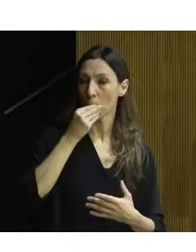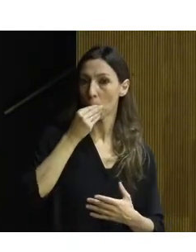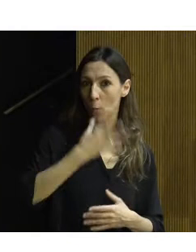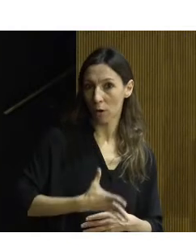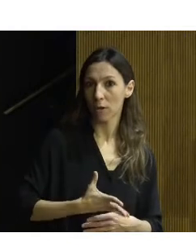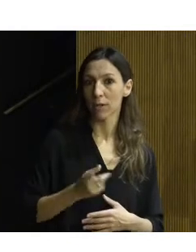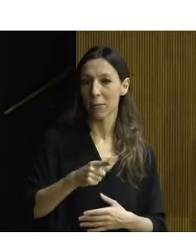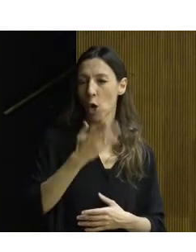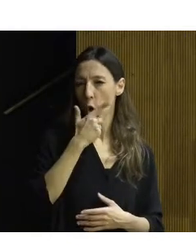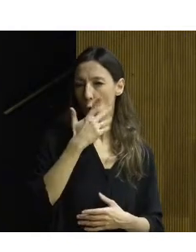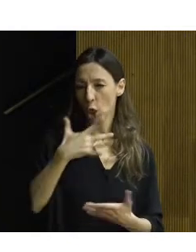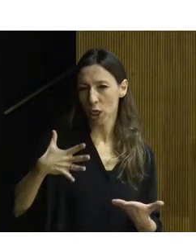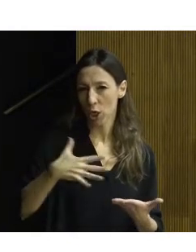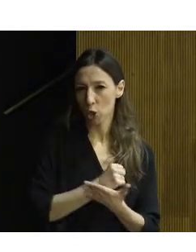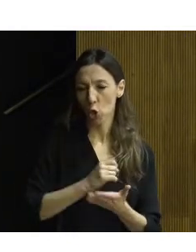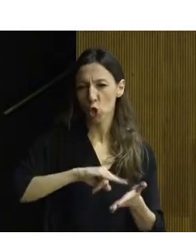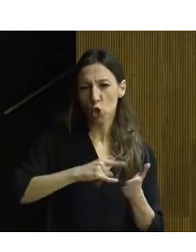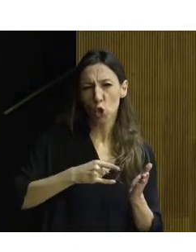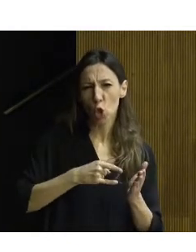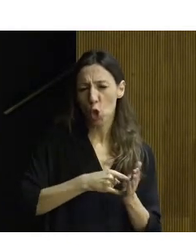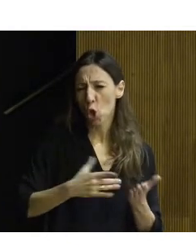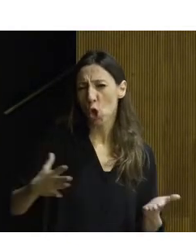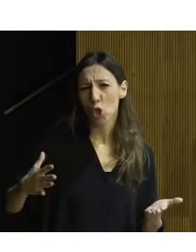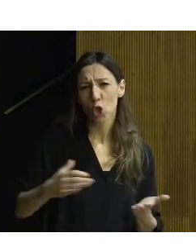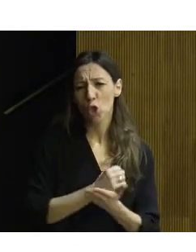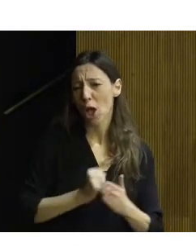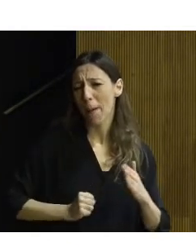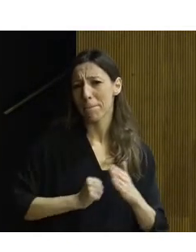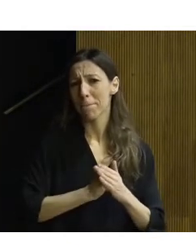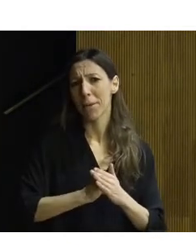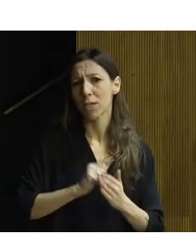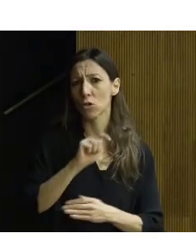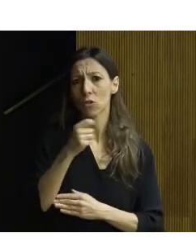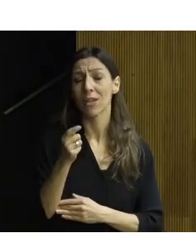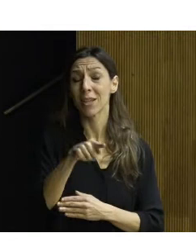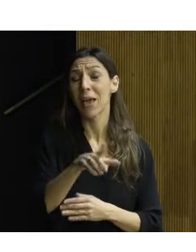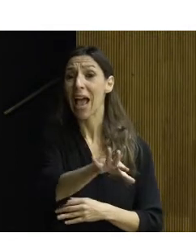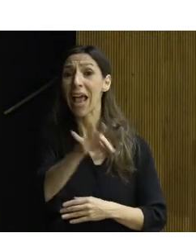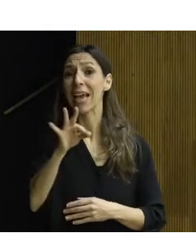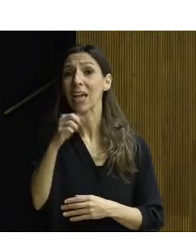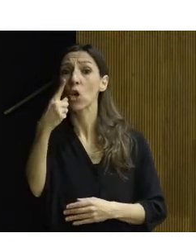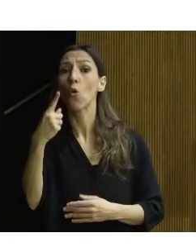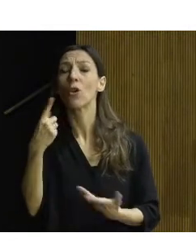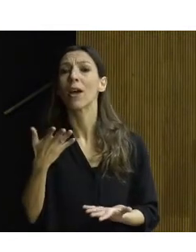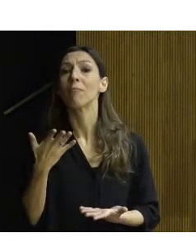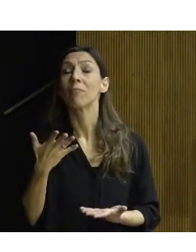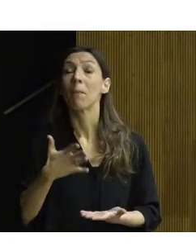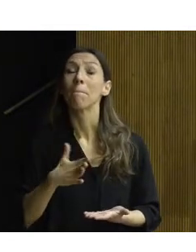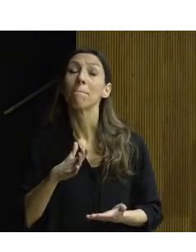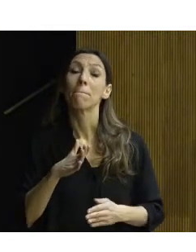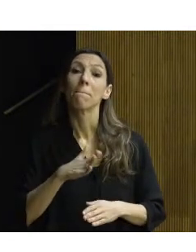intervenir, buscar todas las soluciones posibles y escoger aquella que ponga respetuosamente en valor el BIC para todos.